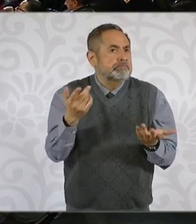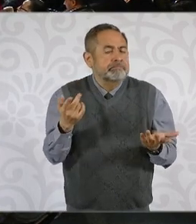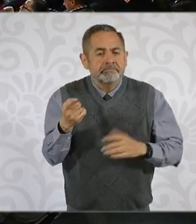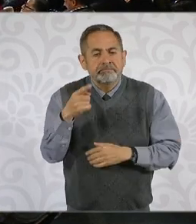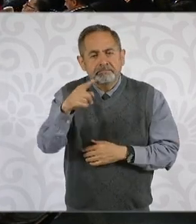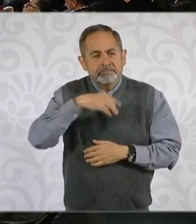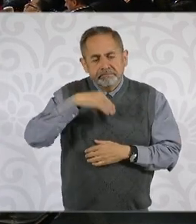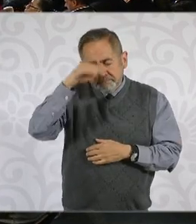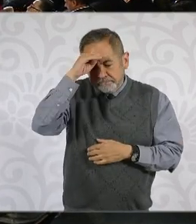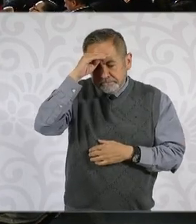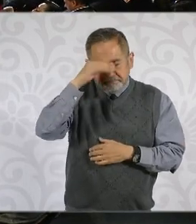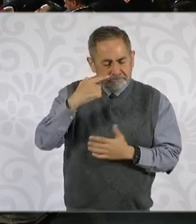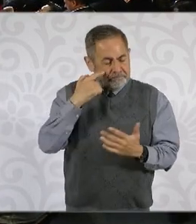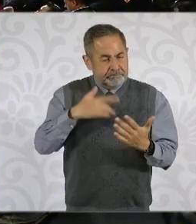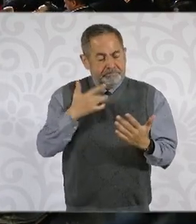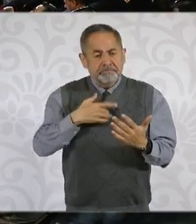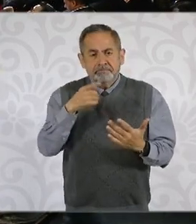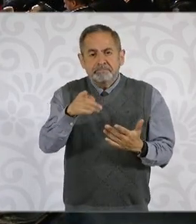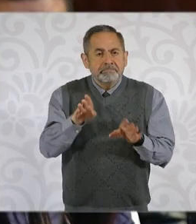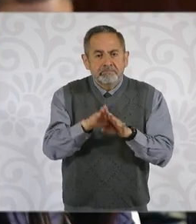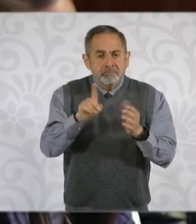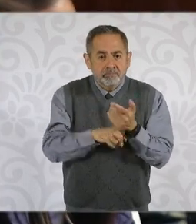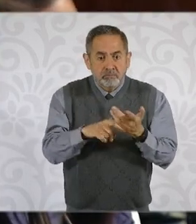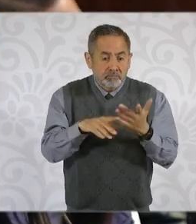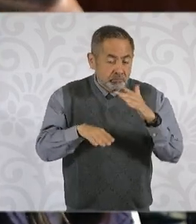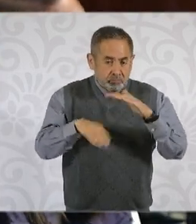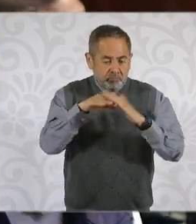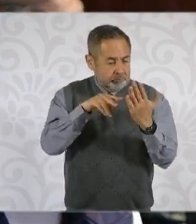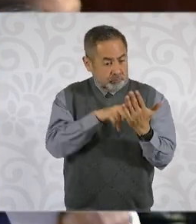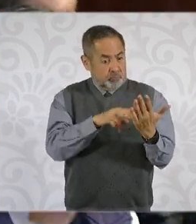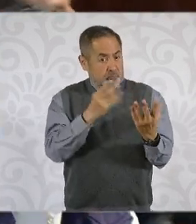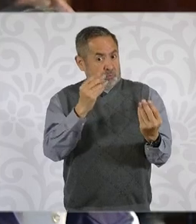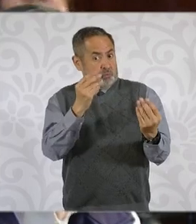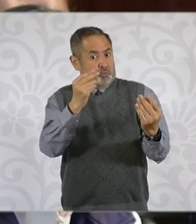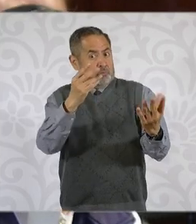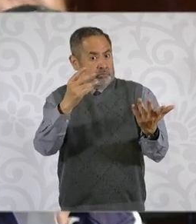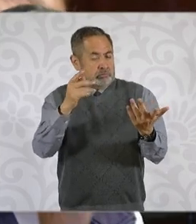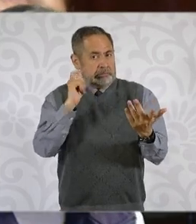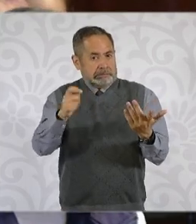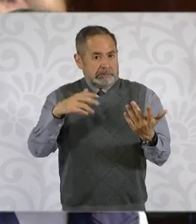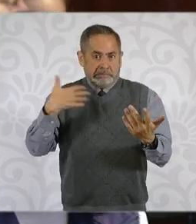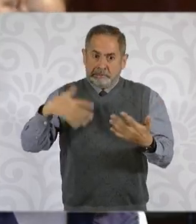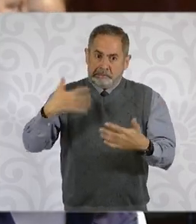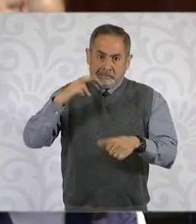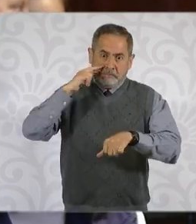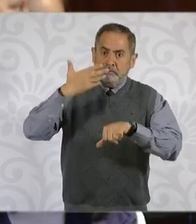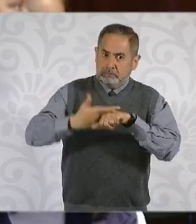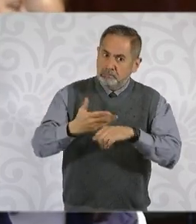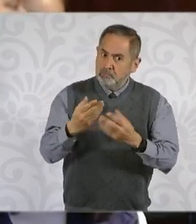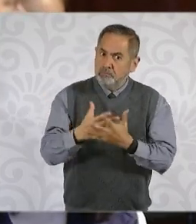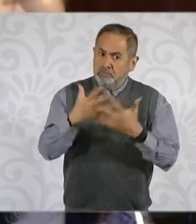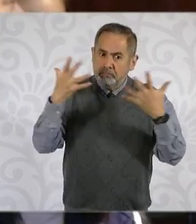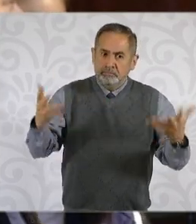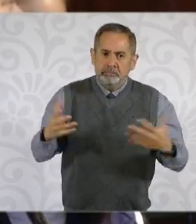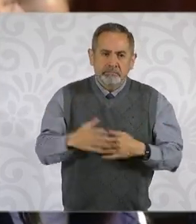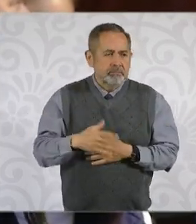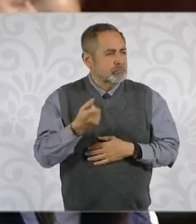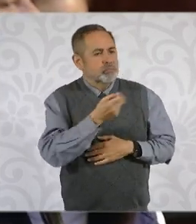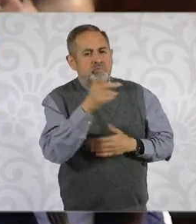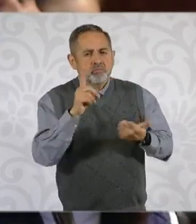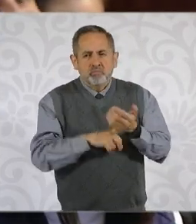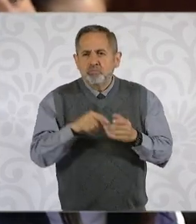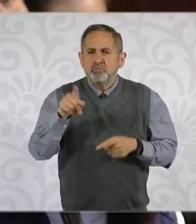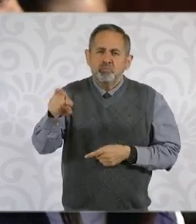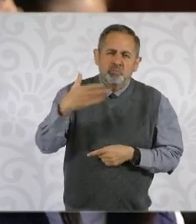reflexión le da, porque es un, digo, así como es muy buen número porque está entrando, muchos dicen que es el bono